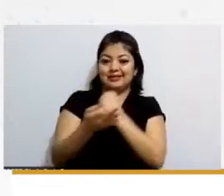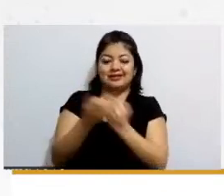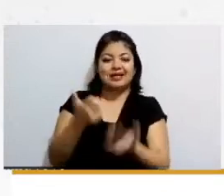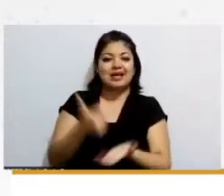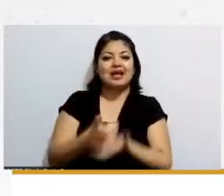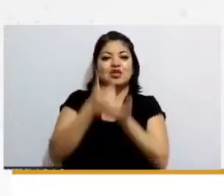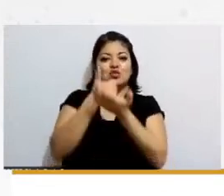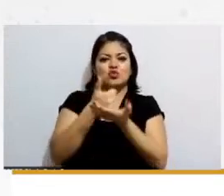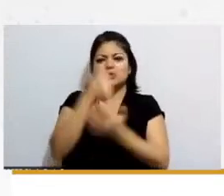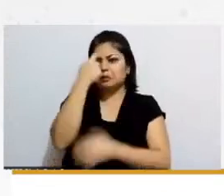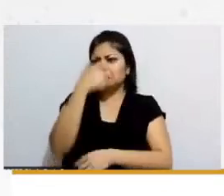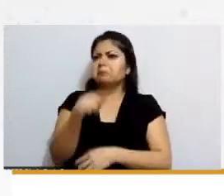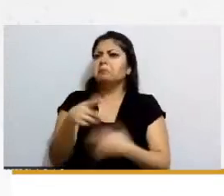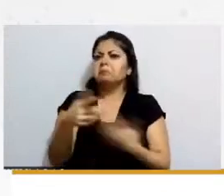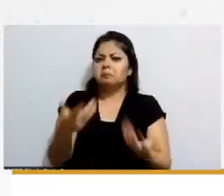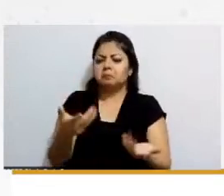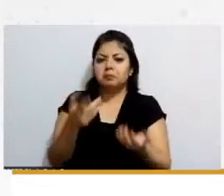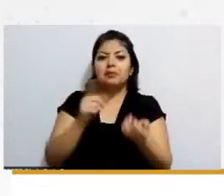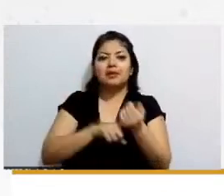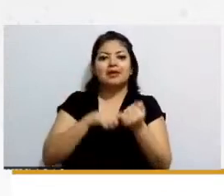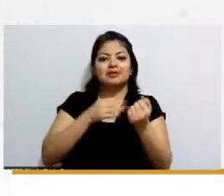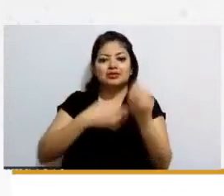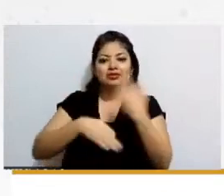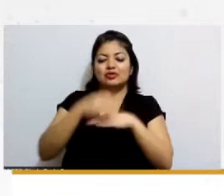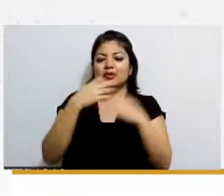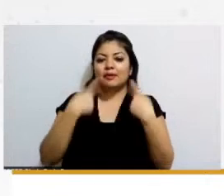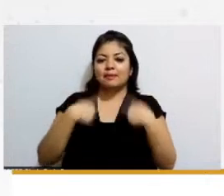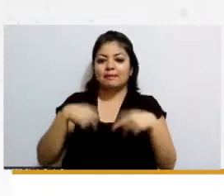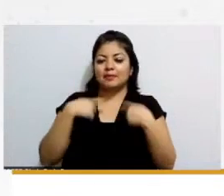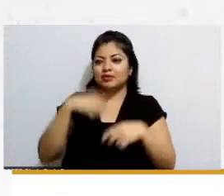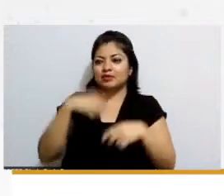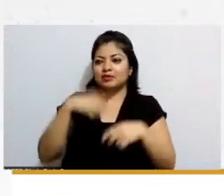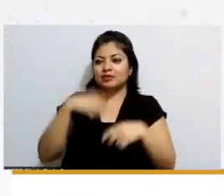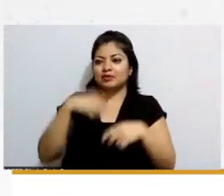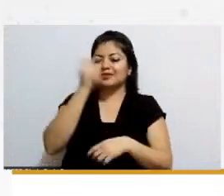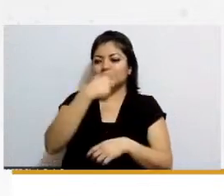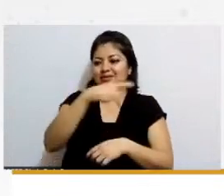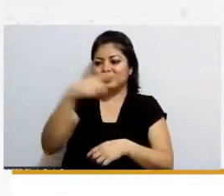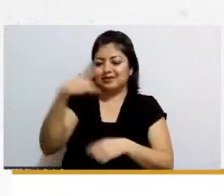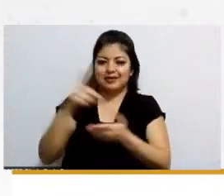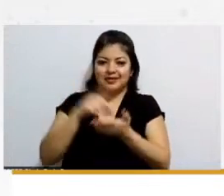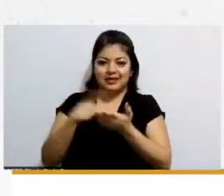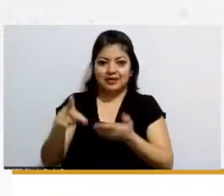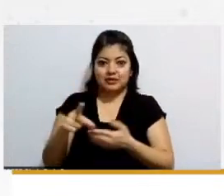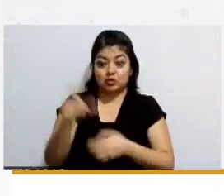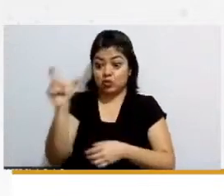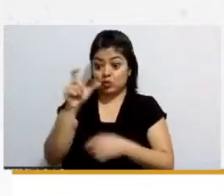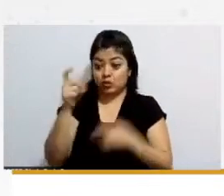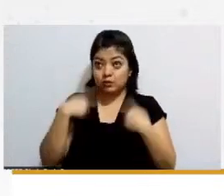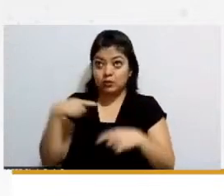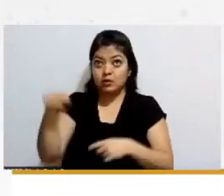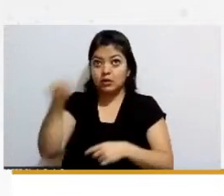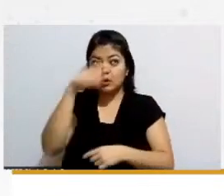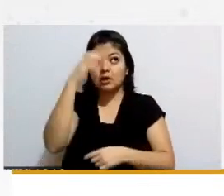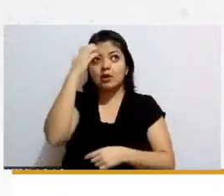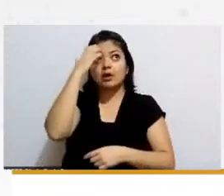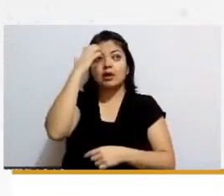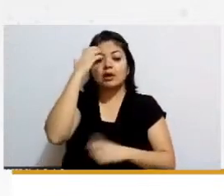mucho para que la sociedad conozca sus derechos y cuando los conoce entonces ya puede